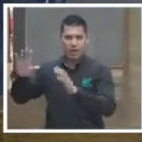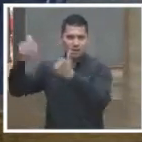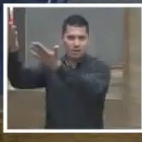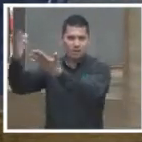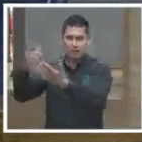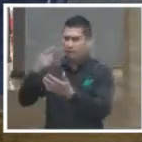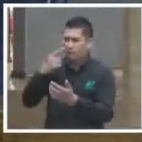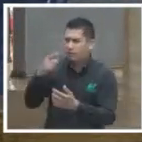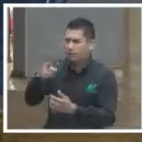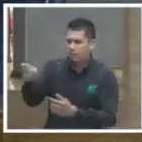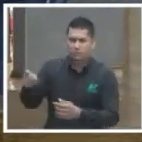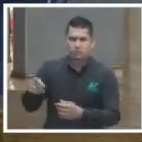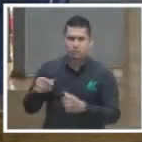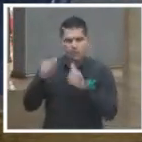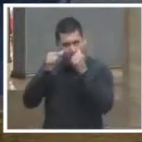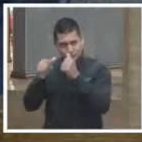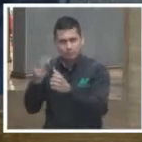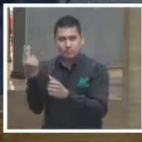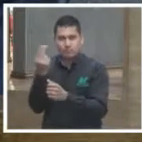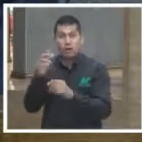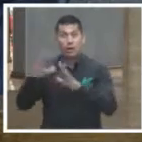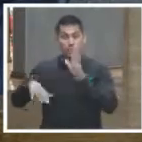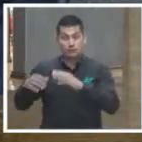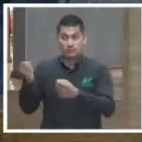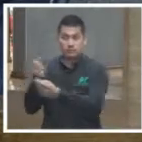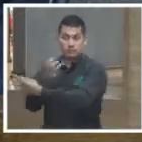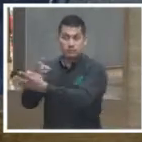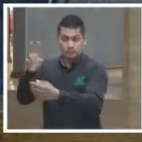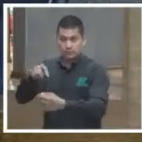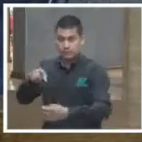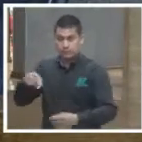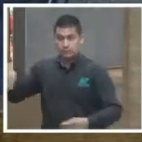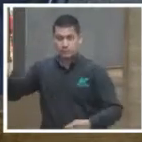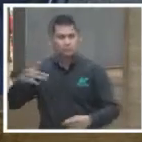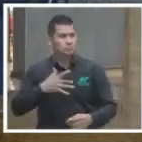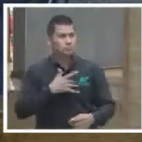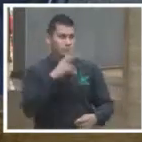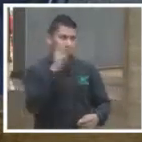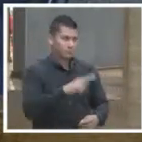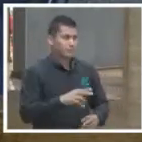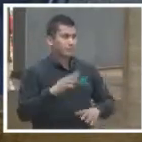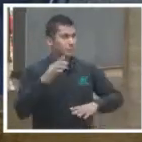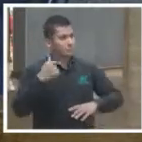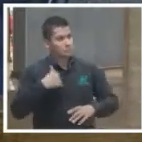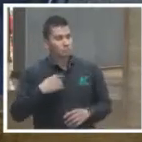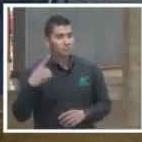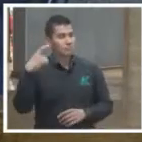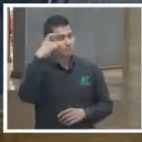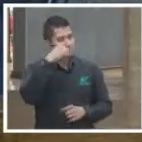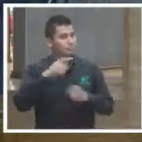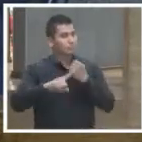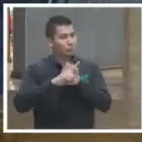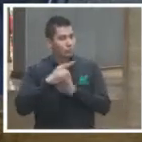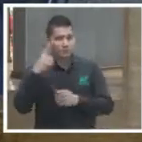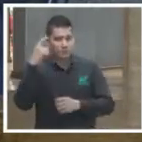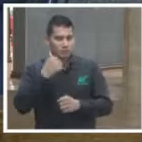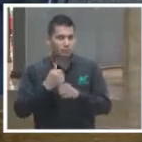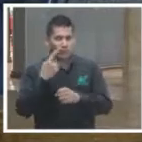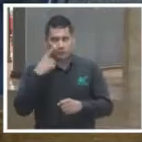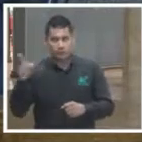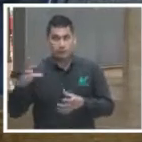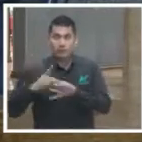muchos expertos, porque muchos de ellos han vivido en carne propia algunos de los casos